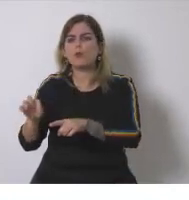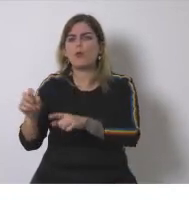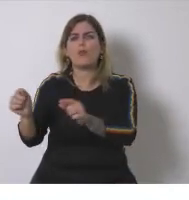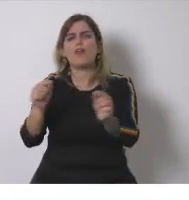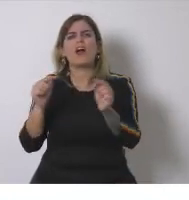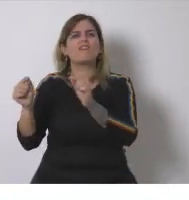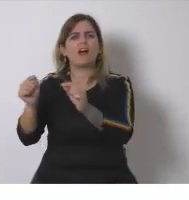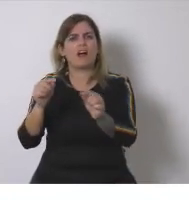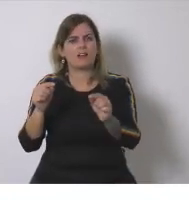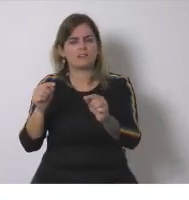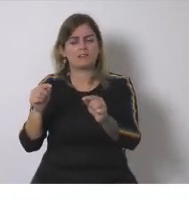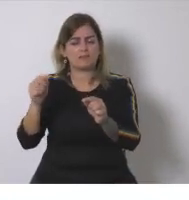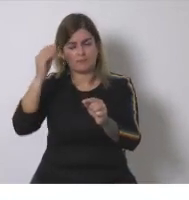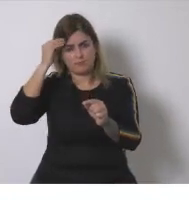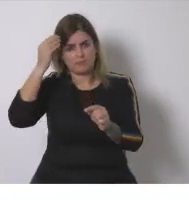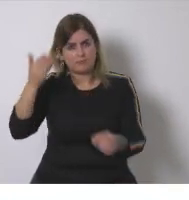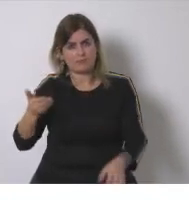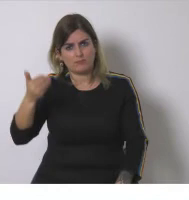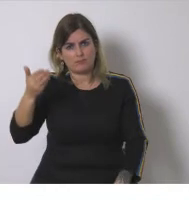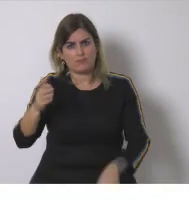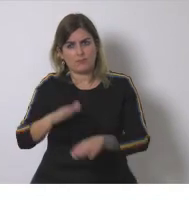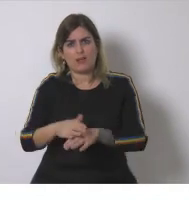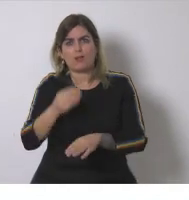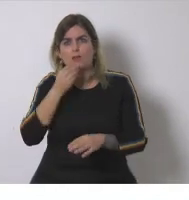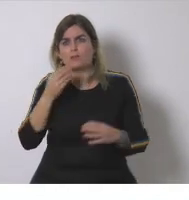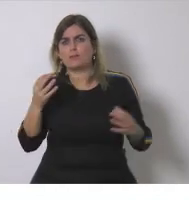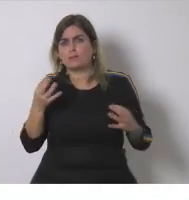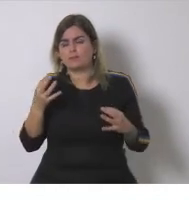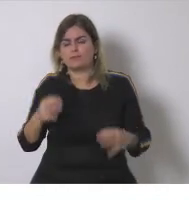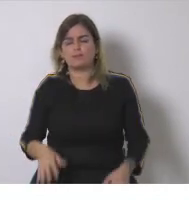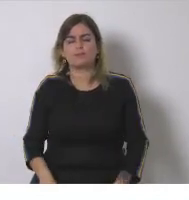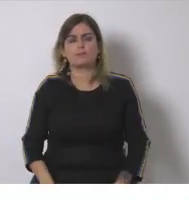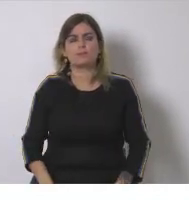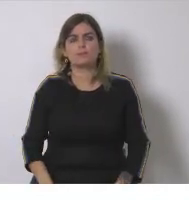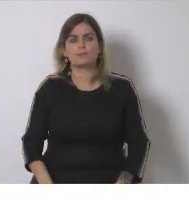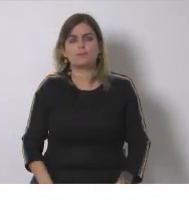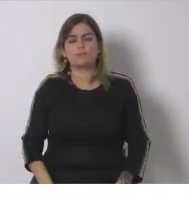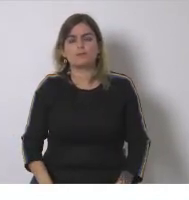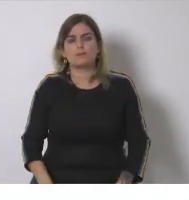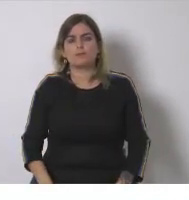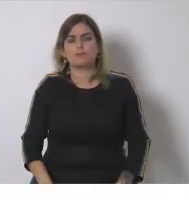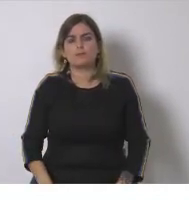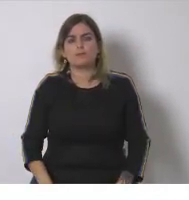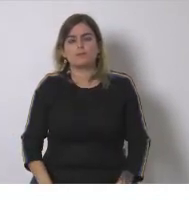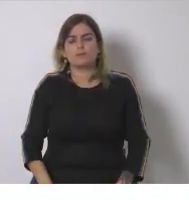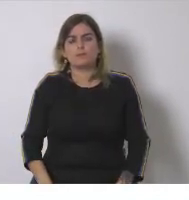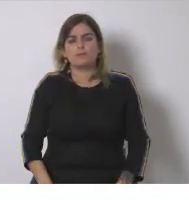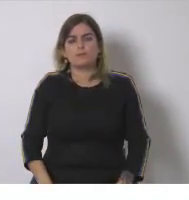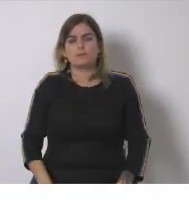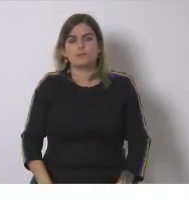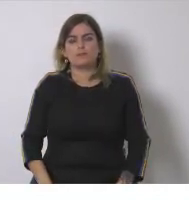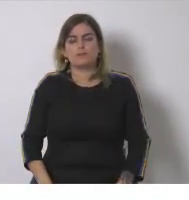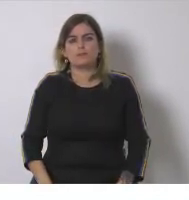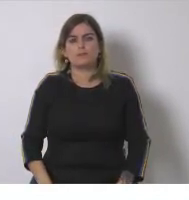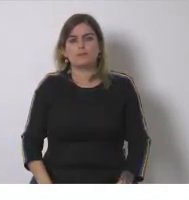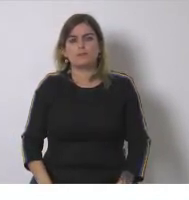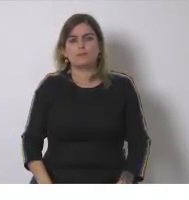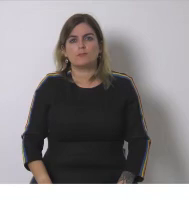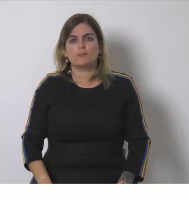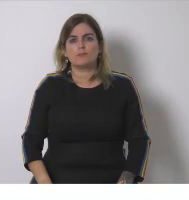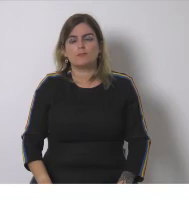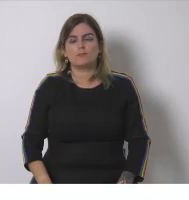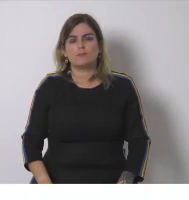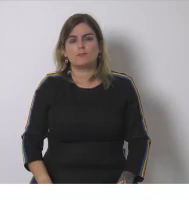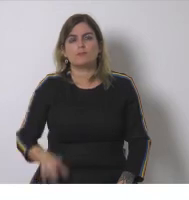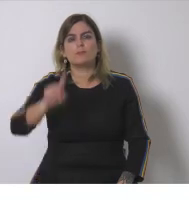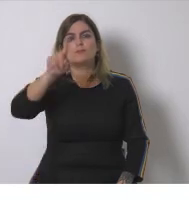existe este debate también sobre la importancia de los productos de temporada en este sentido